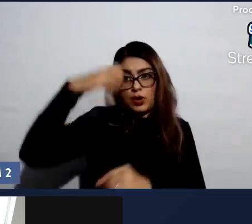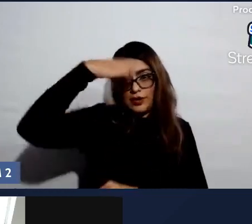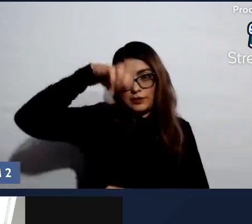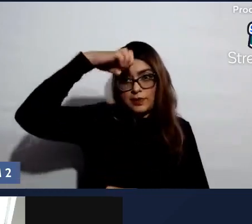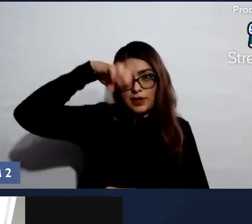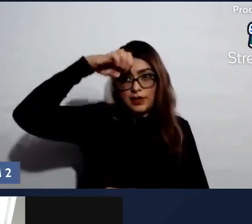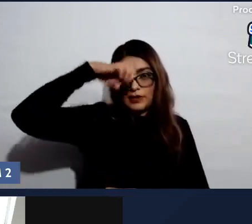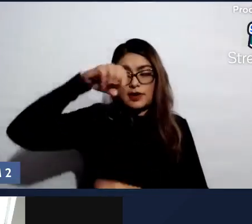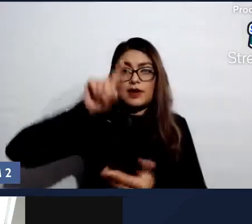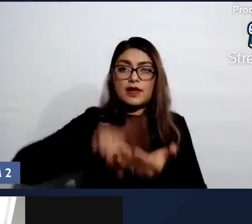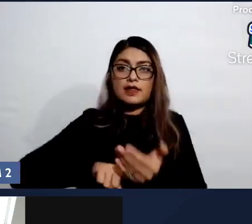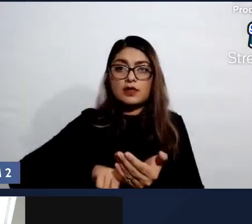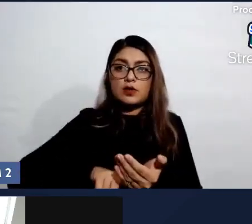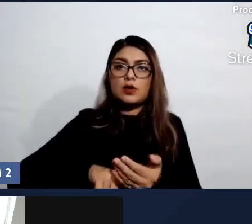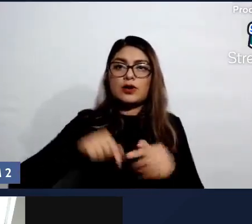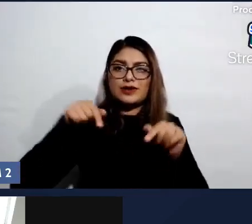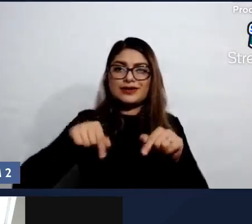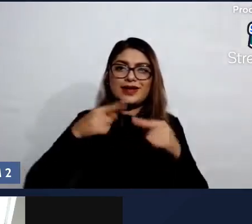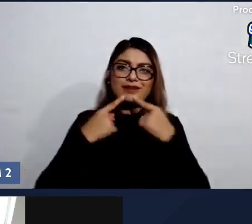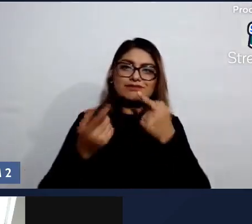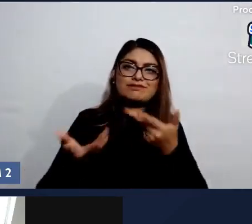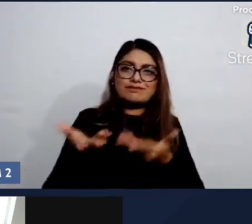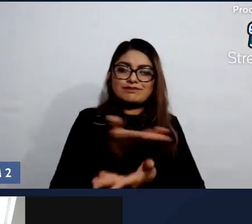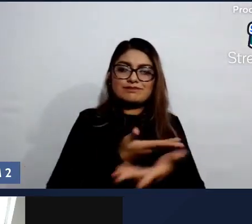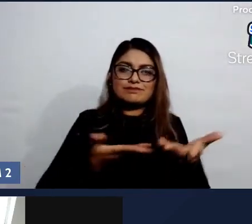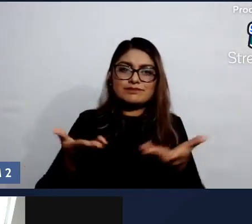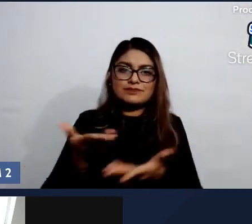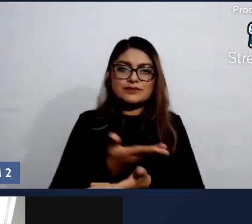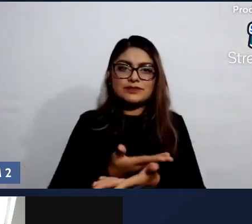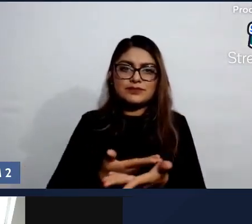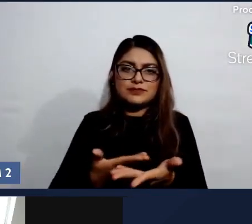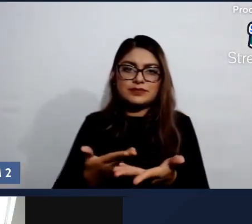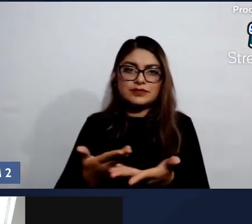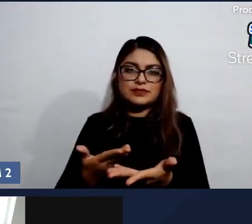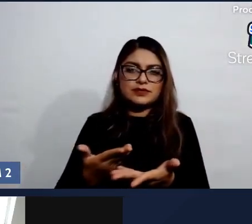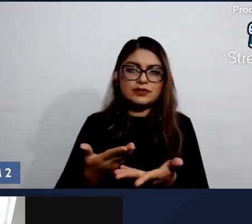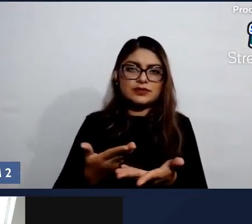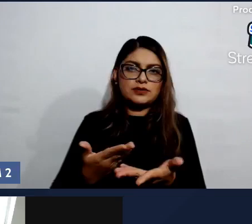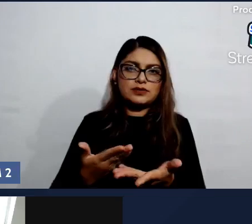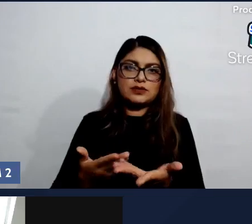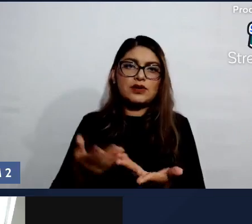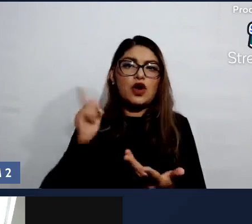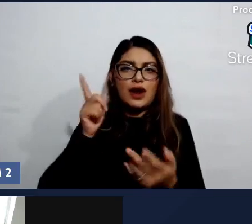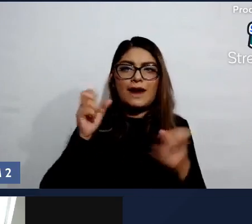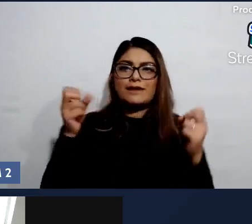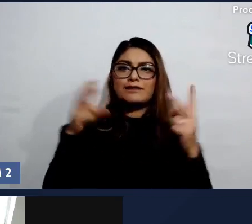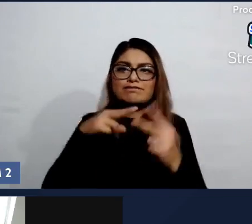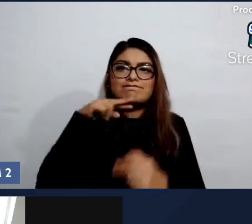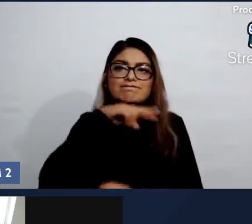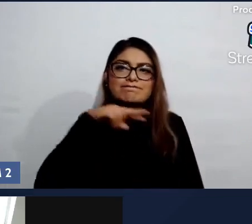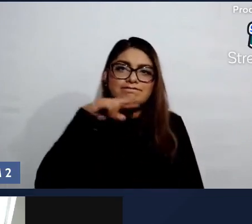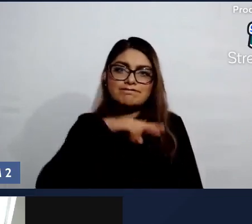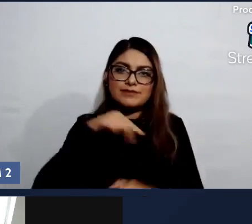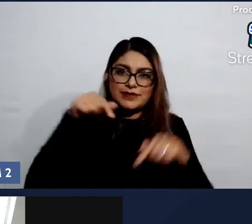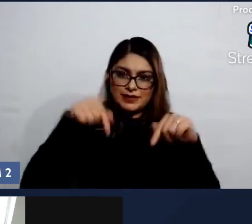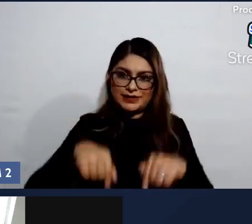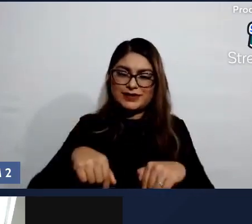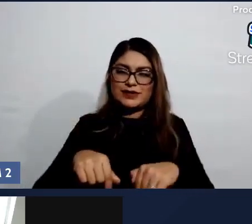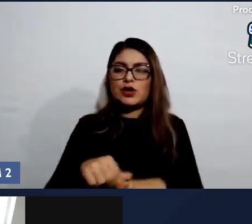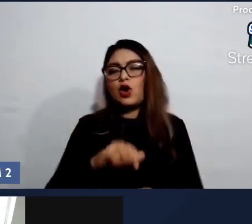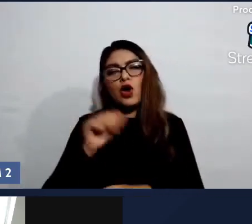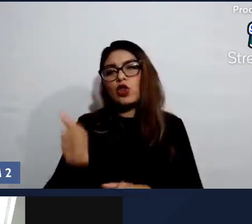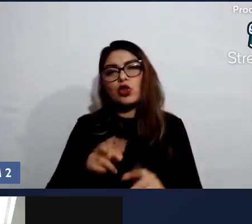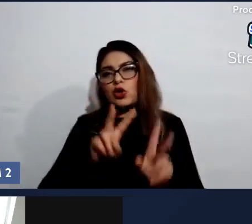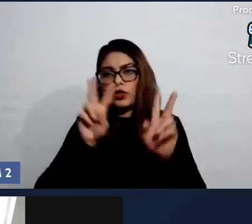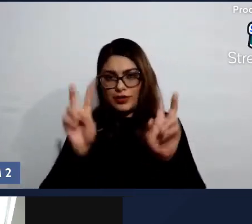esta plática y esperamos vernos pronto de nueva cuenta con otro tema que seguramente